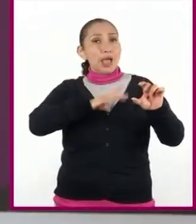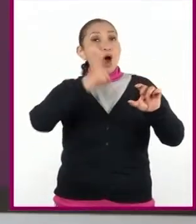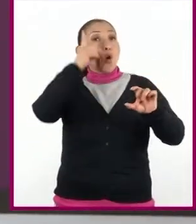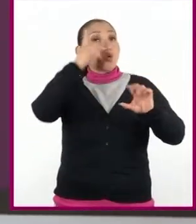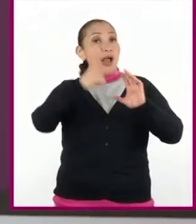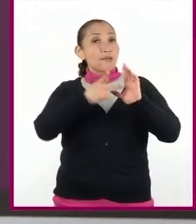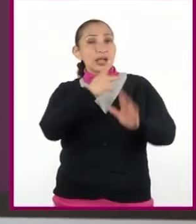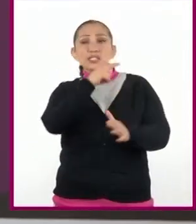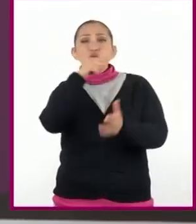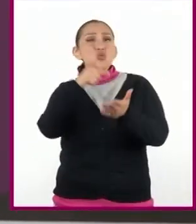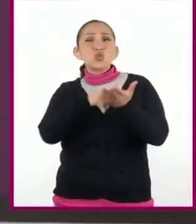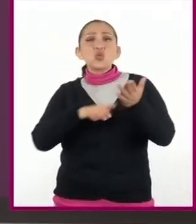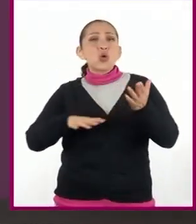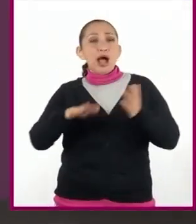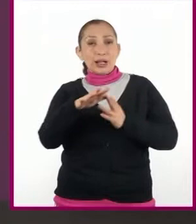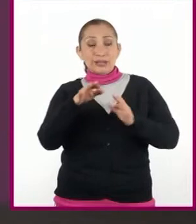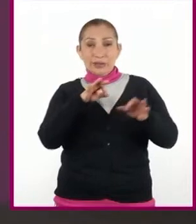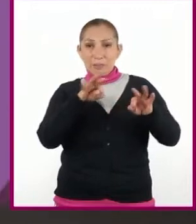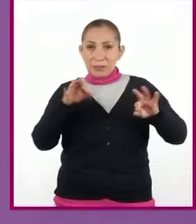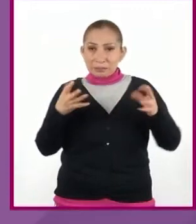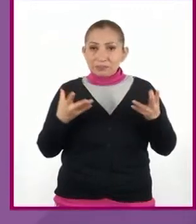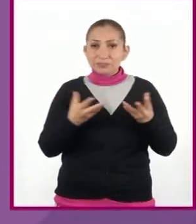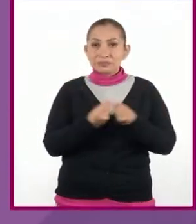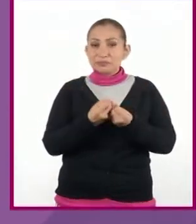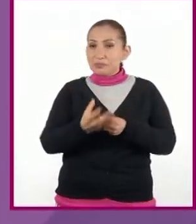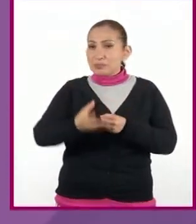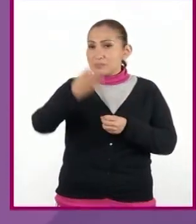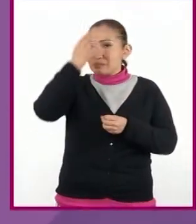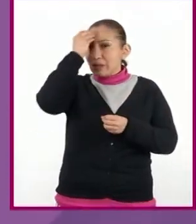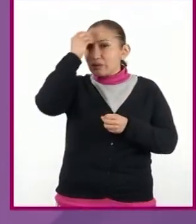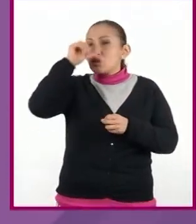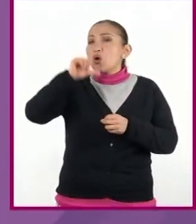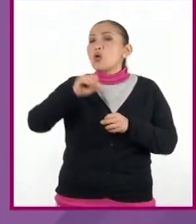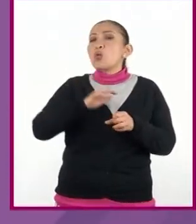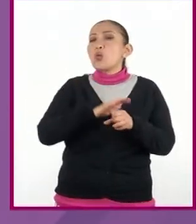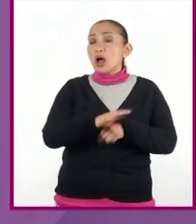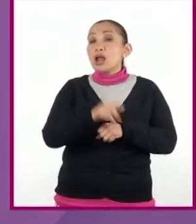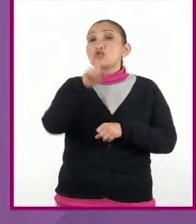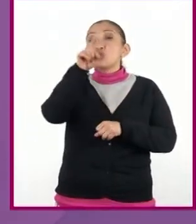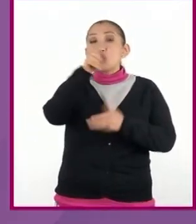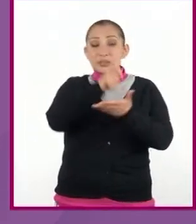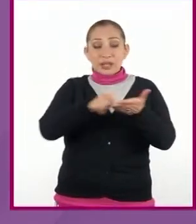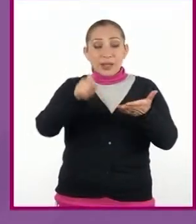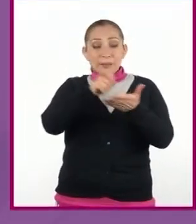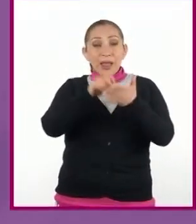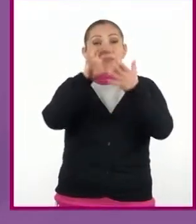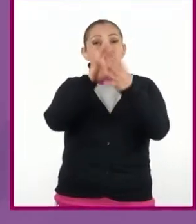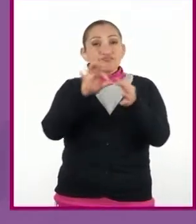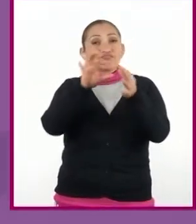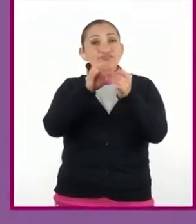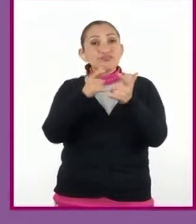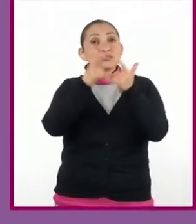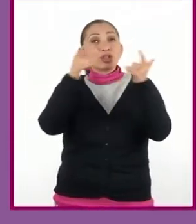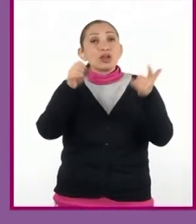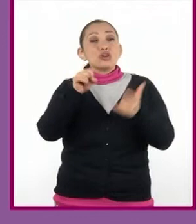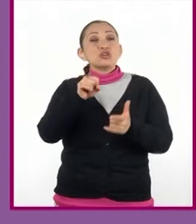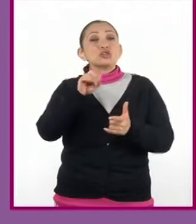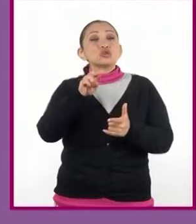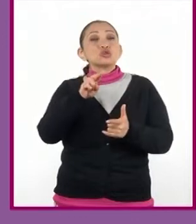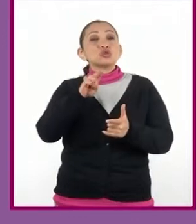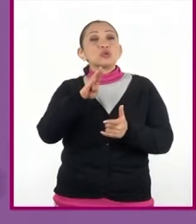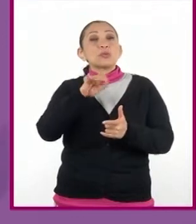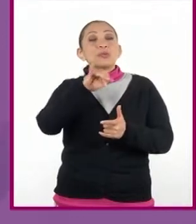en algún lugar y trabajaremos juntos el aprendizaje esperado Escribe cuentos de un subgénero de su preferencia. En